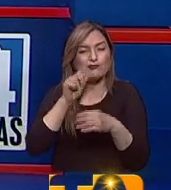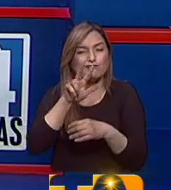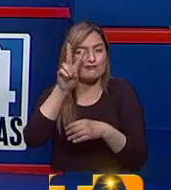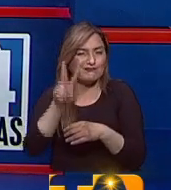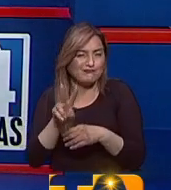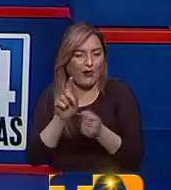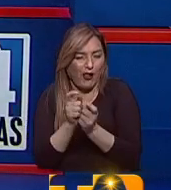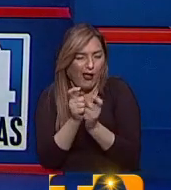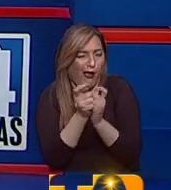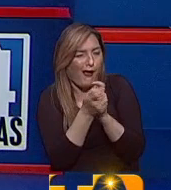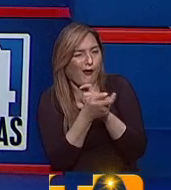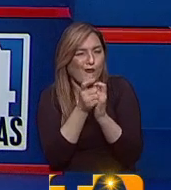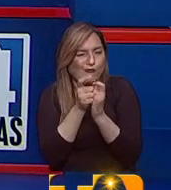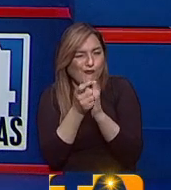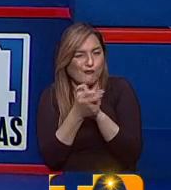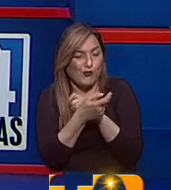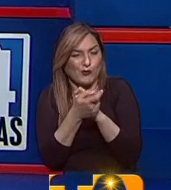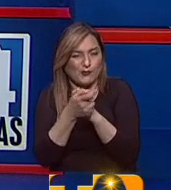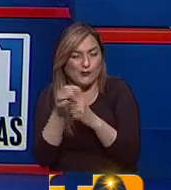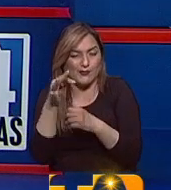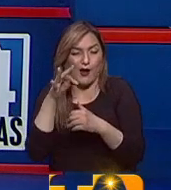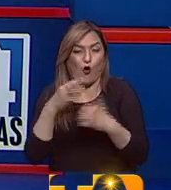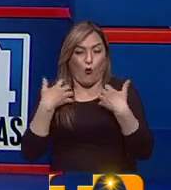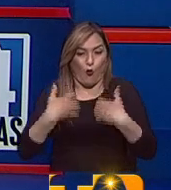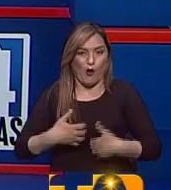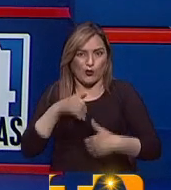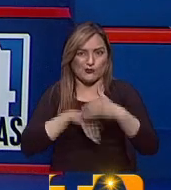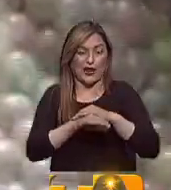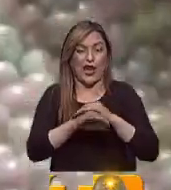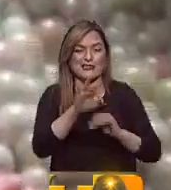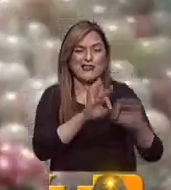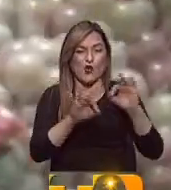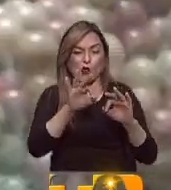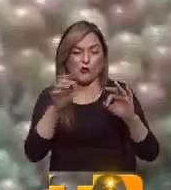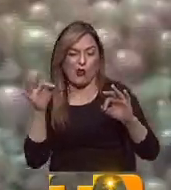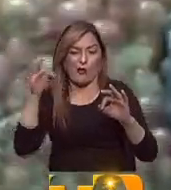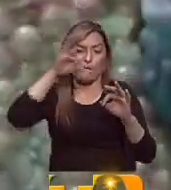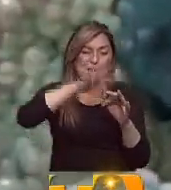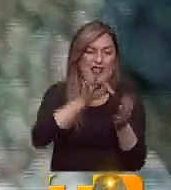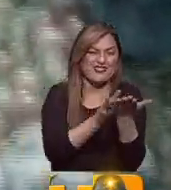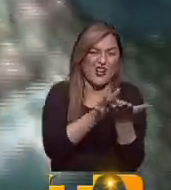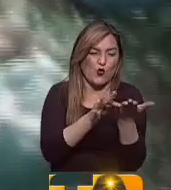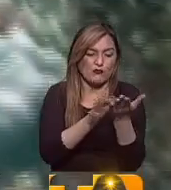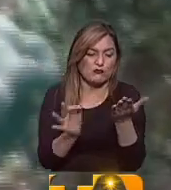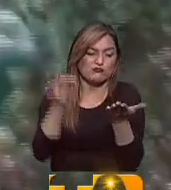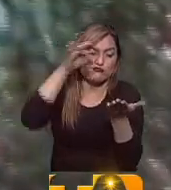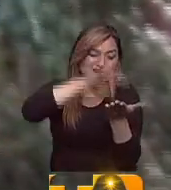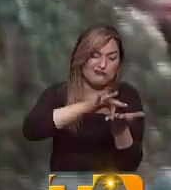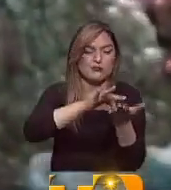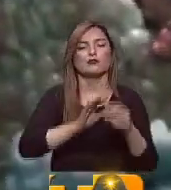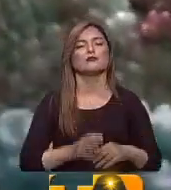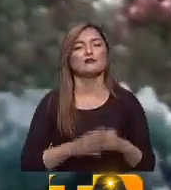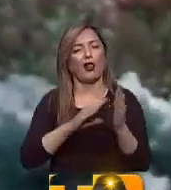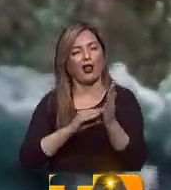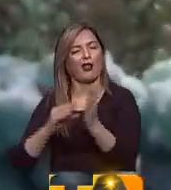y es la que utiliza para pegarse a la célula y entrar y de esa forma replicarse. De estas 8 mutaciones todavía no tienen una función